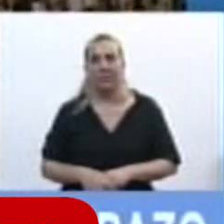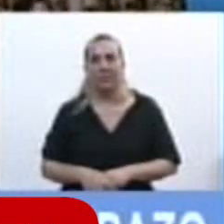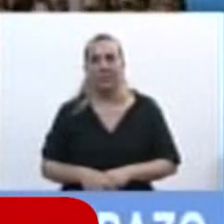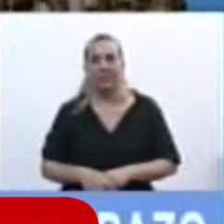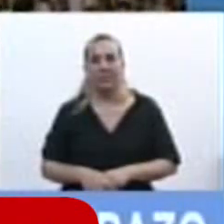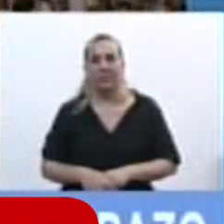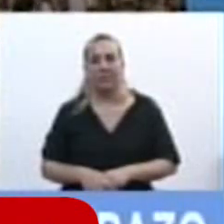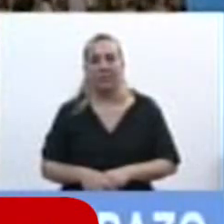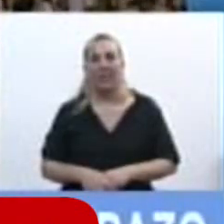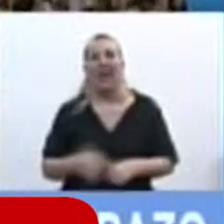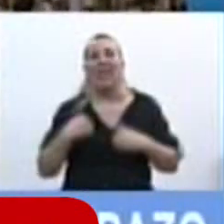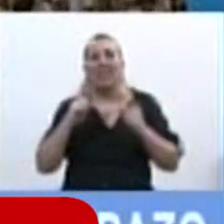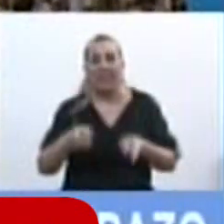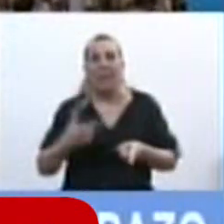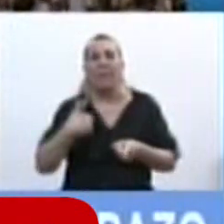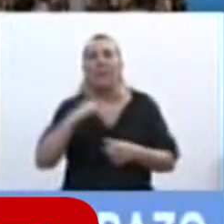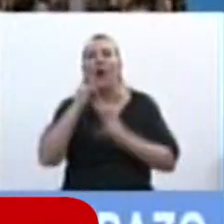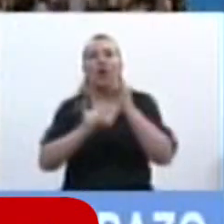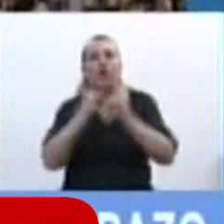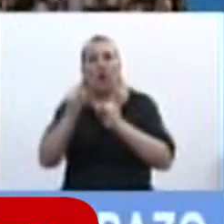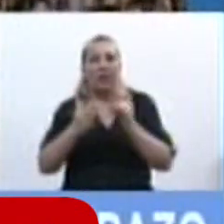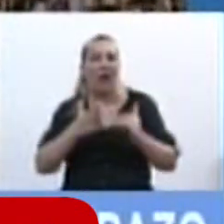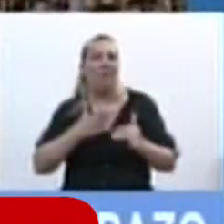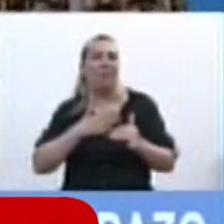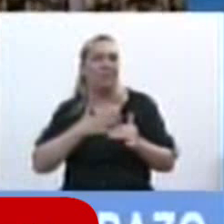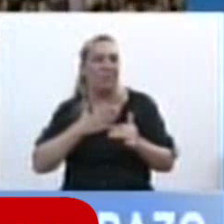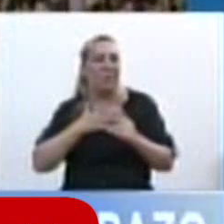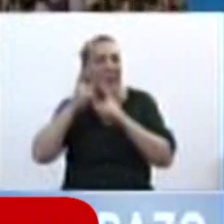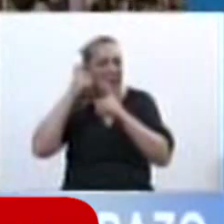quería contar también de mi vivencia personal